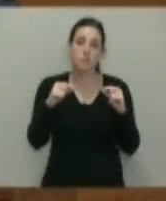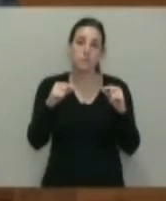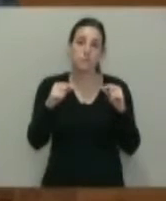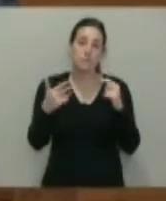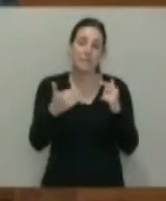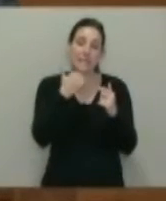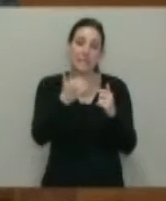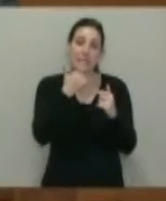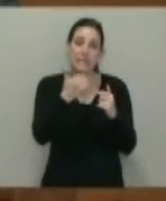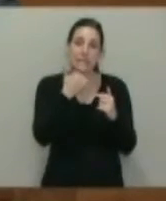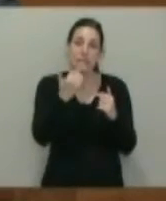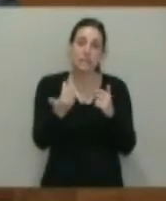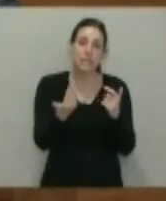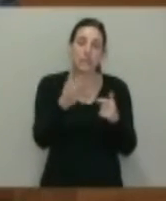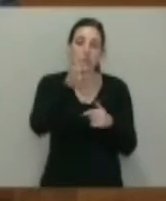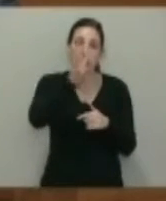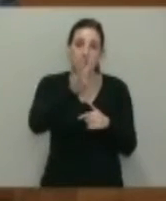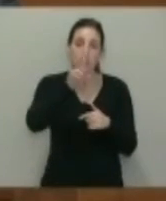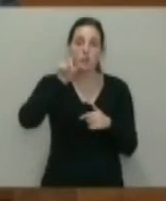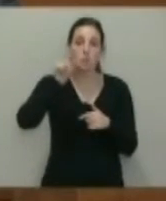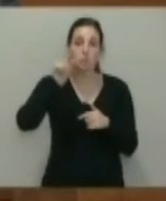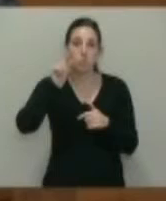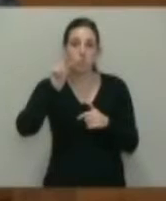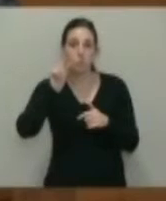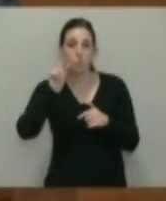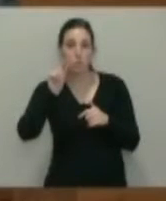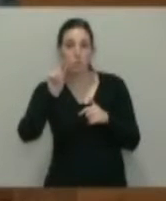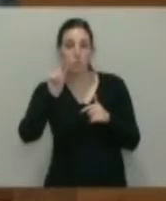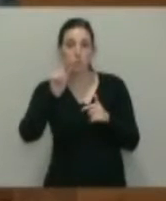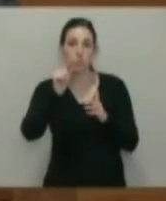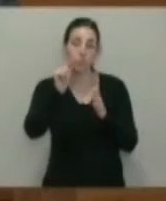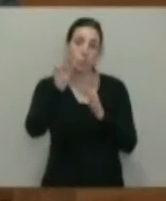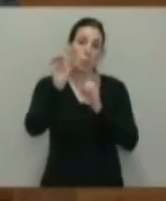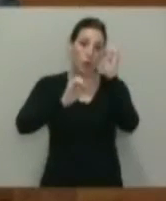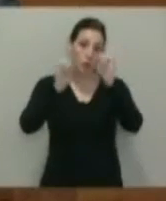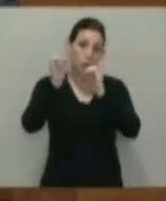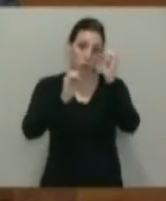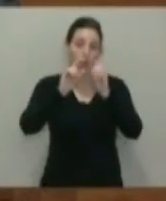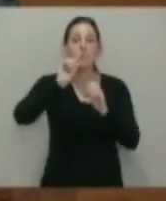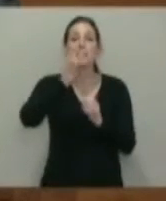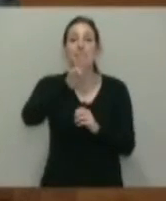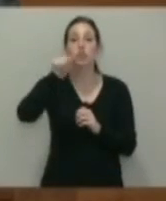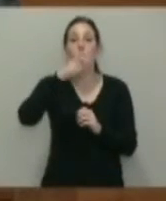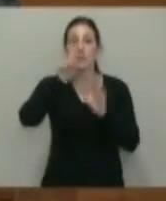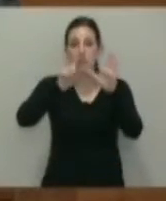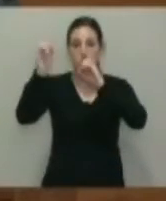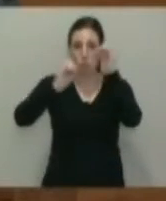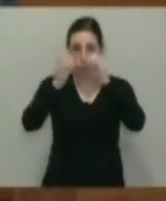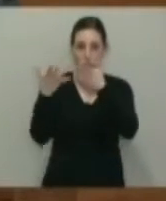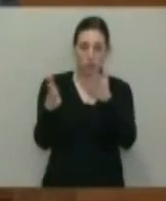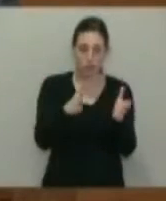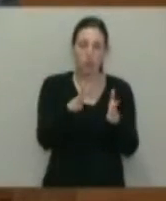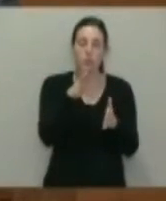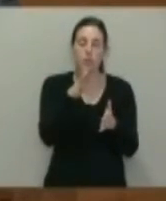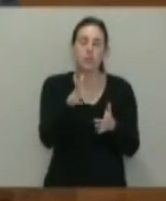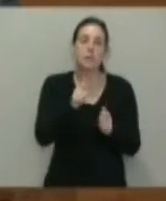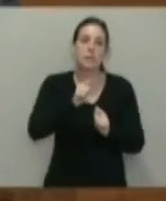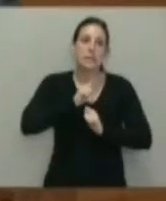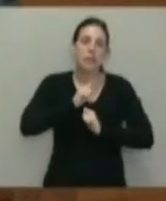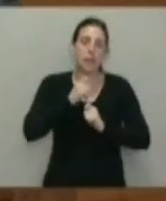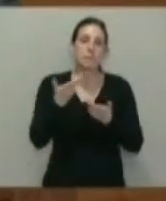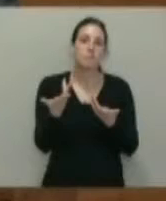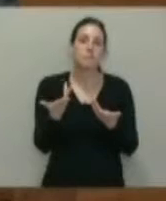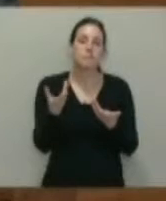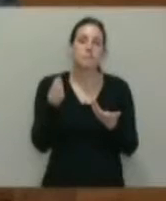aproxima casi a tres puntos de esa media, 25,6. Y por lo tanto eso nos da idea de